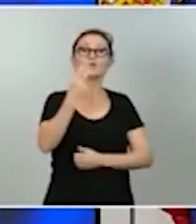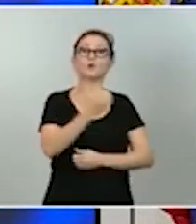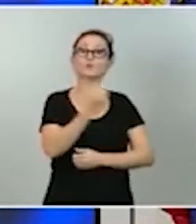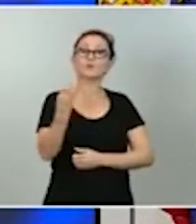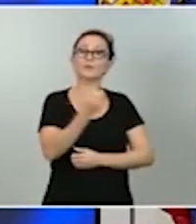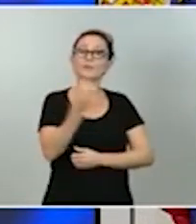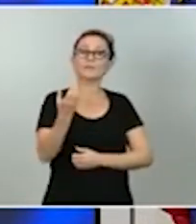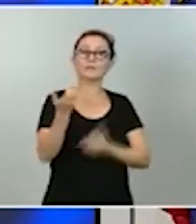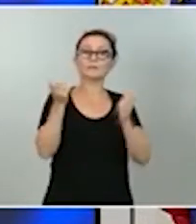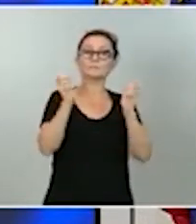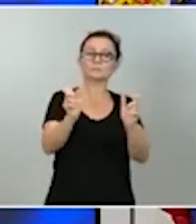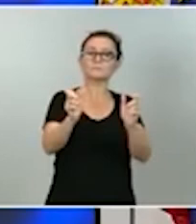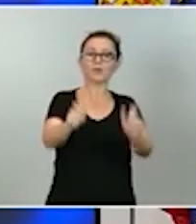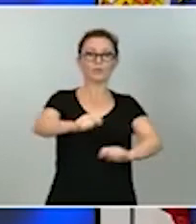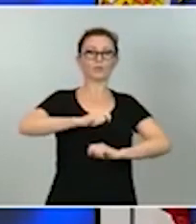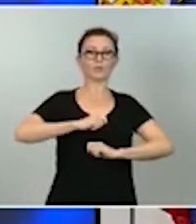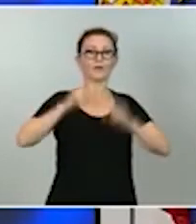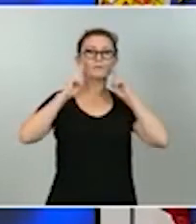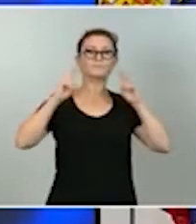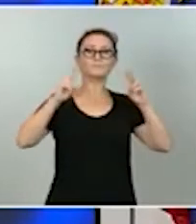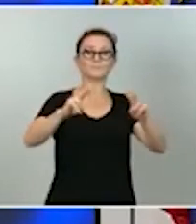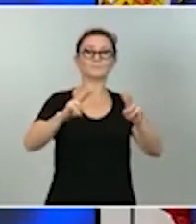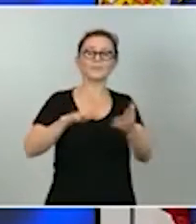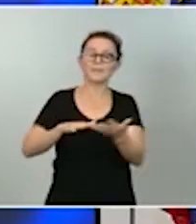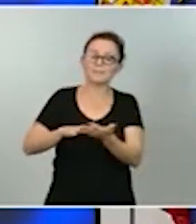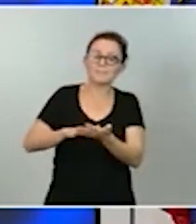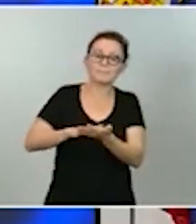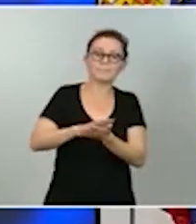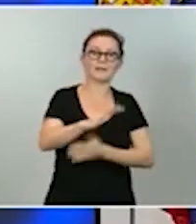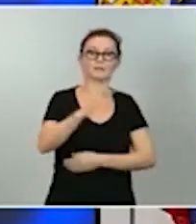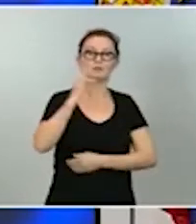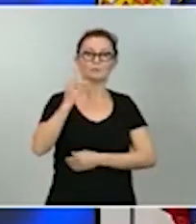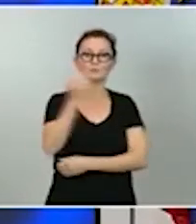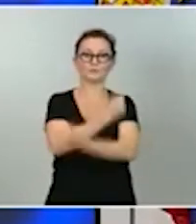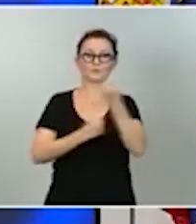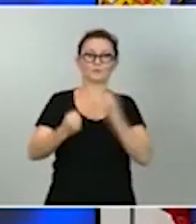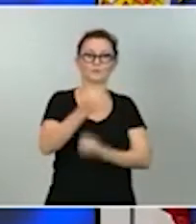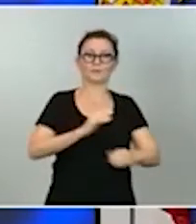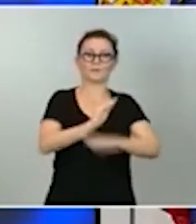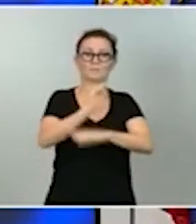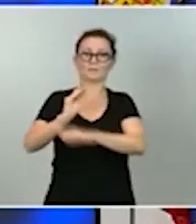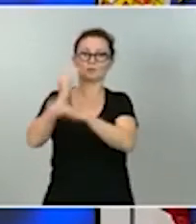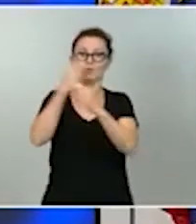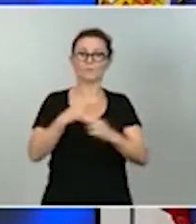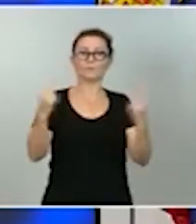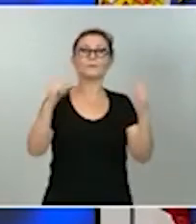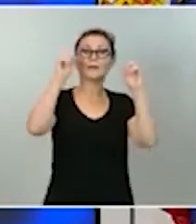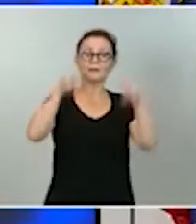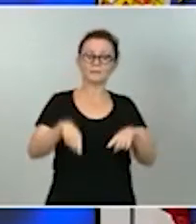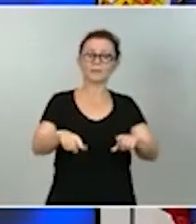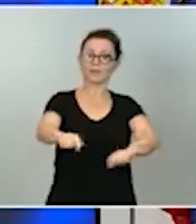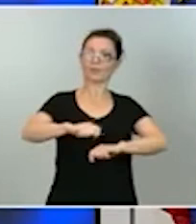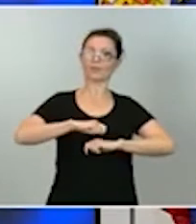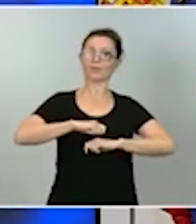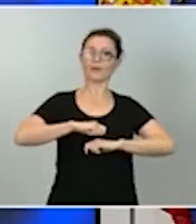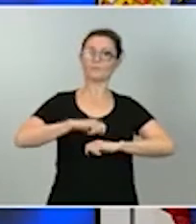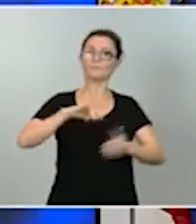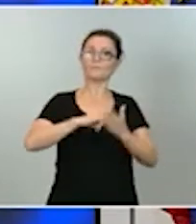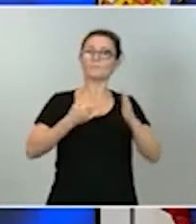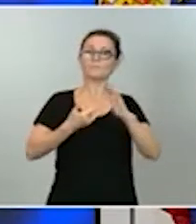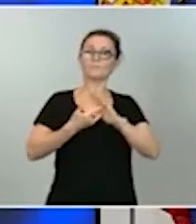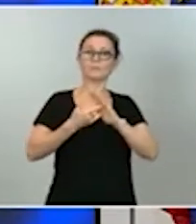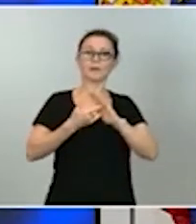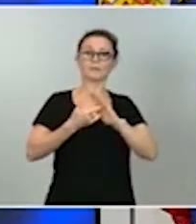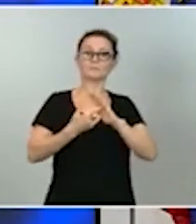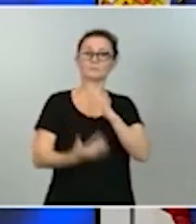el enorme impacto, el impacto positivo económico de la inversión pública y el efecto multiplicador que puede tener este plan en la modernización